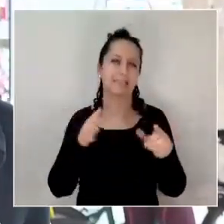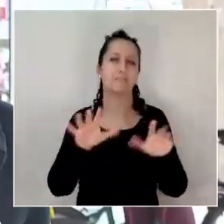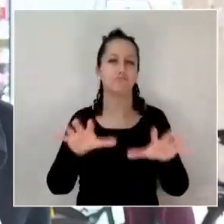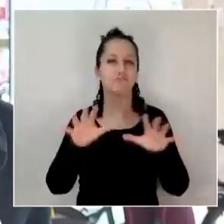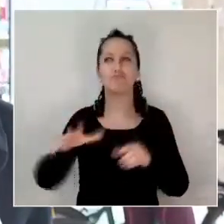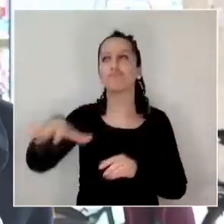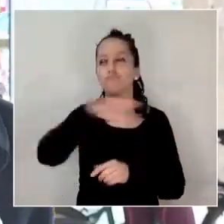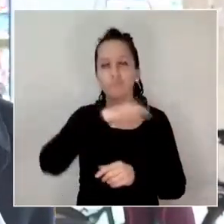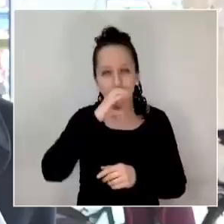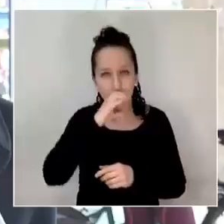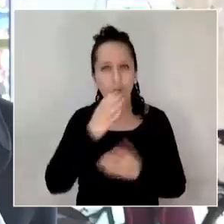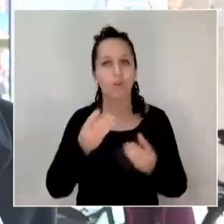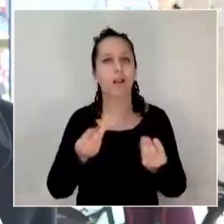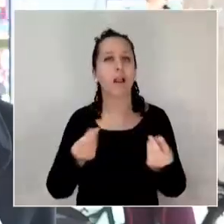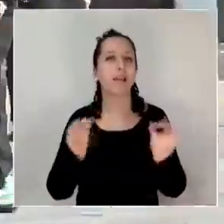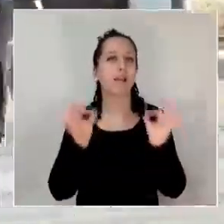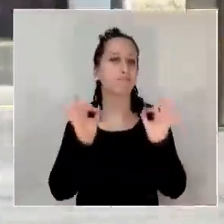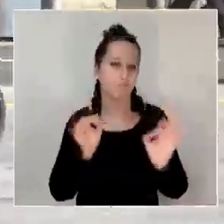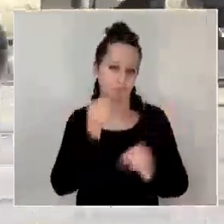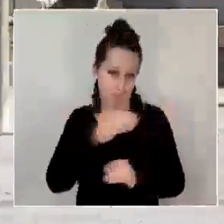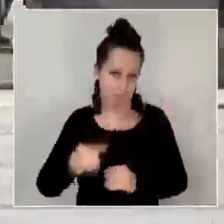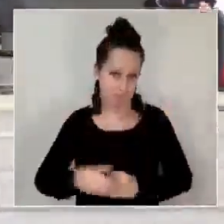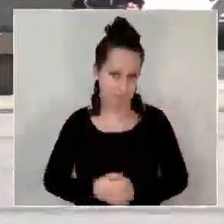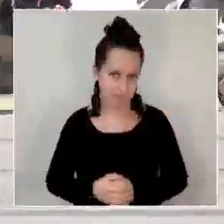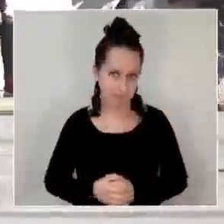todo nuestro entorno y también con la calidad de sus habitantes.